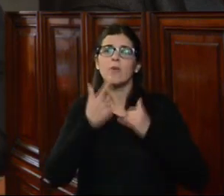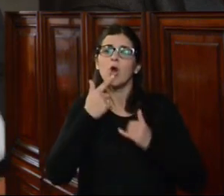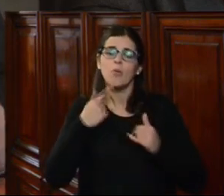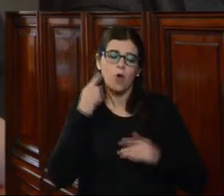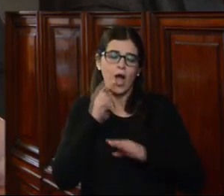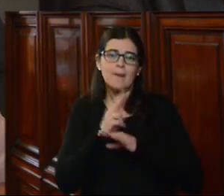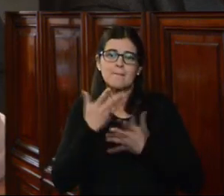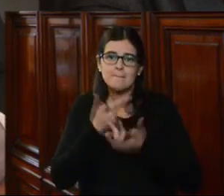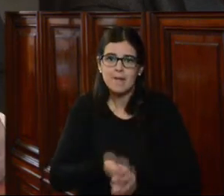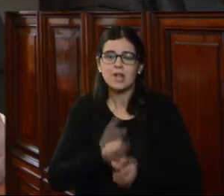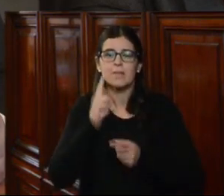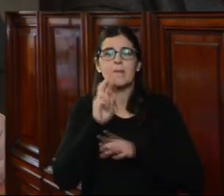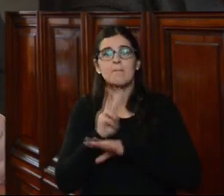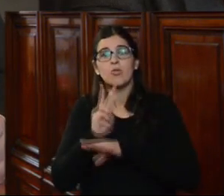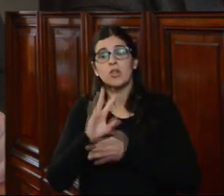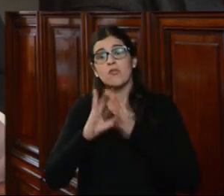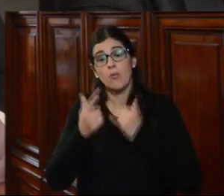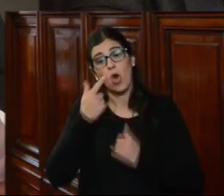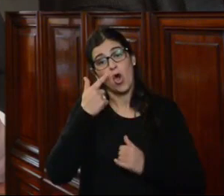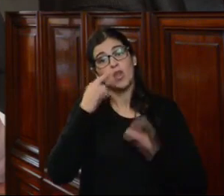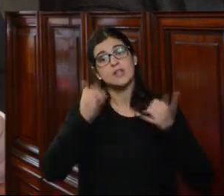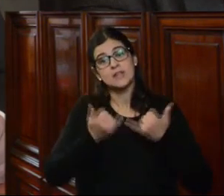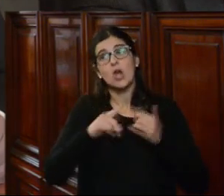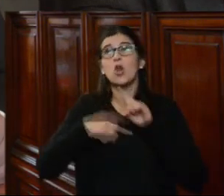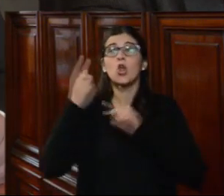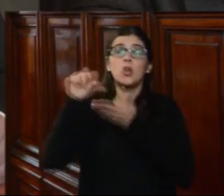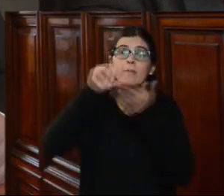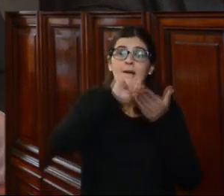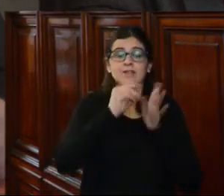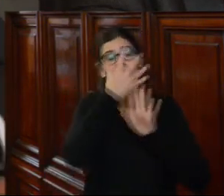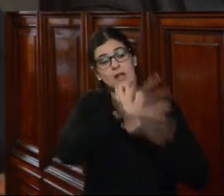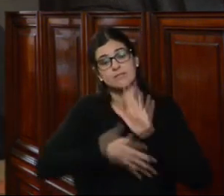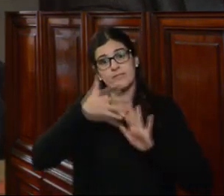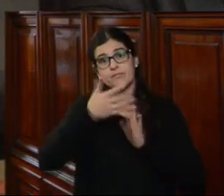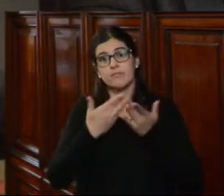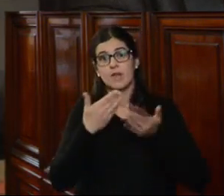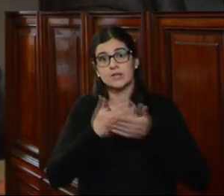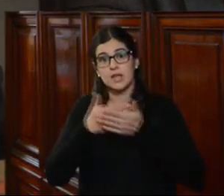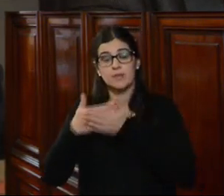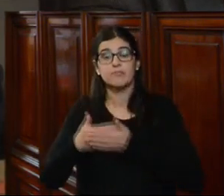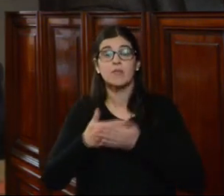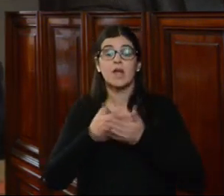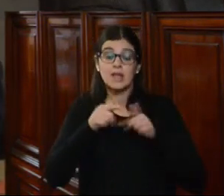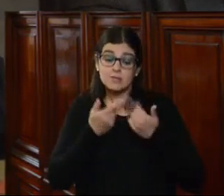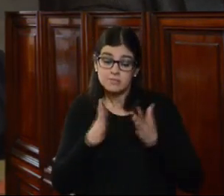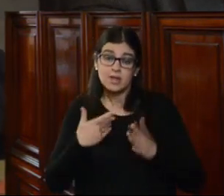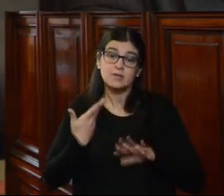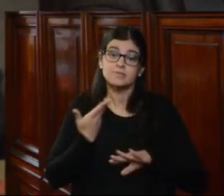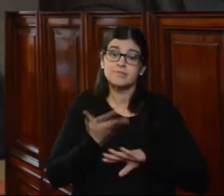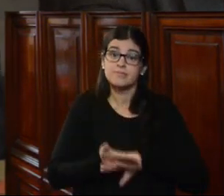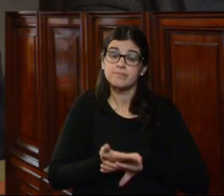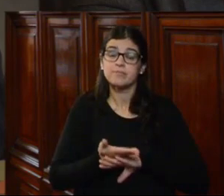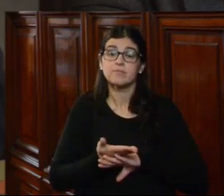acción de amparo o la acción de protección, como se conoce en otros países de la región. El asunto que da origen a nuestra solicitud